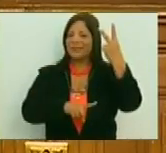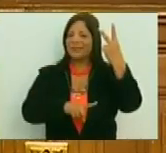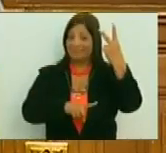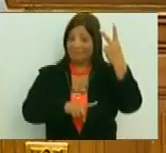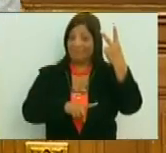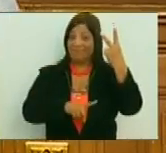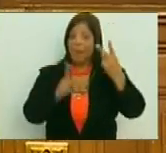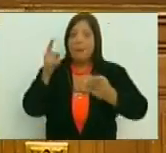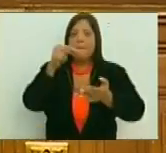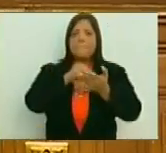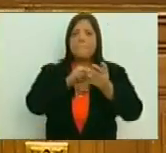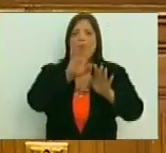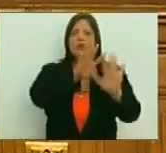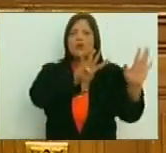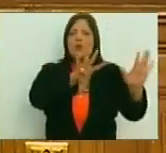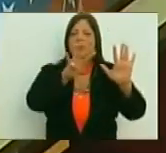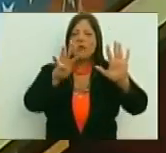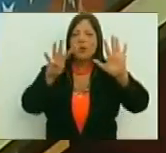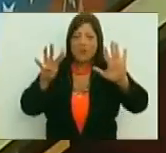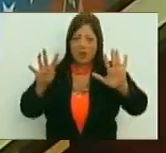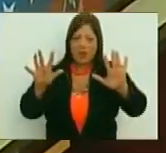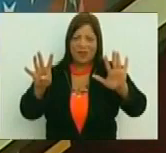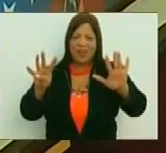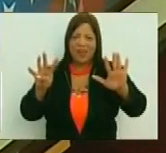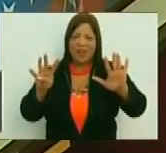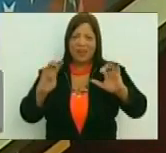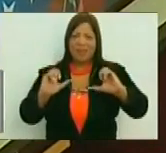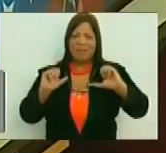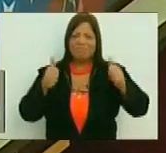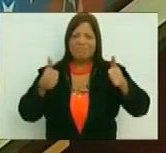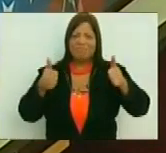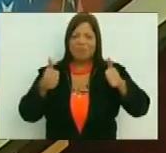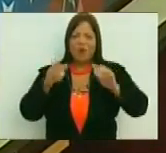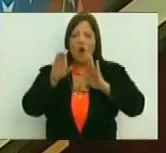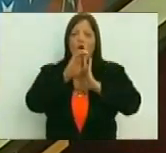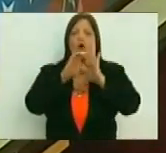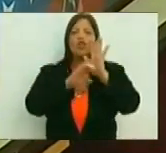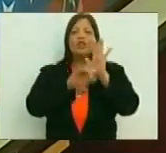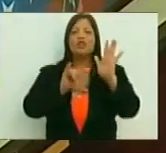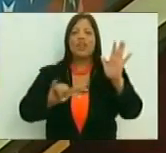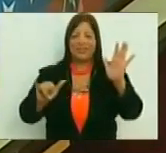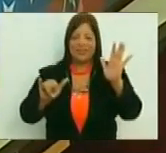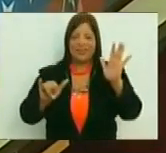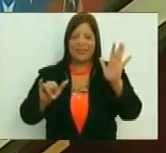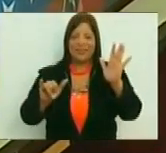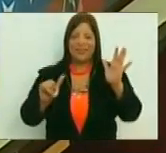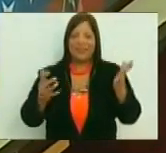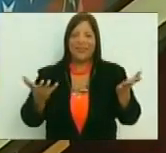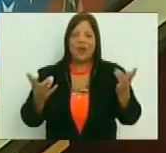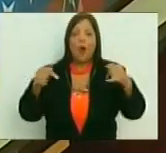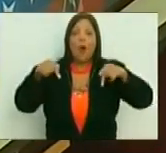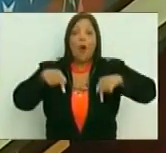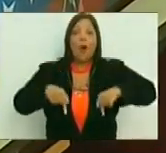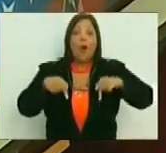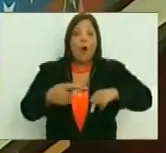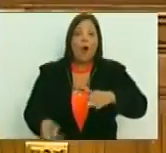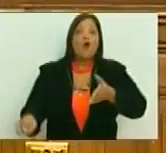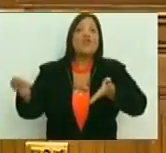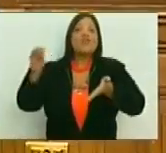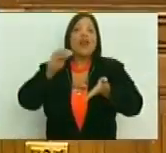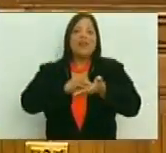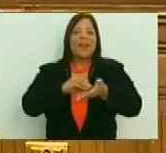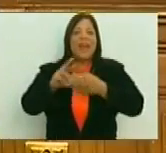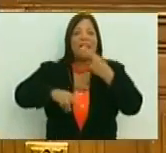En 1999 tuvimos una constituyente y hoy en la